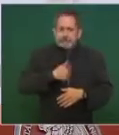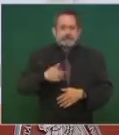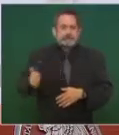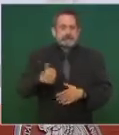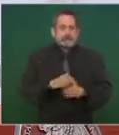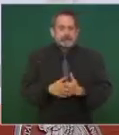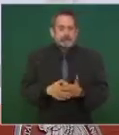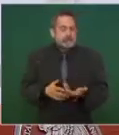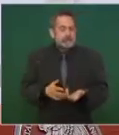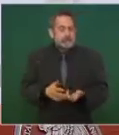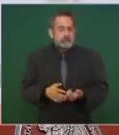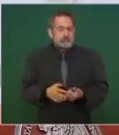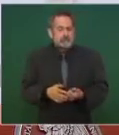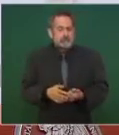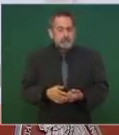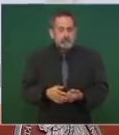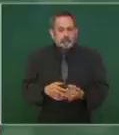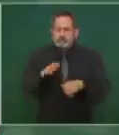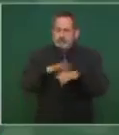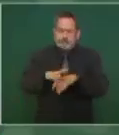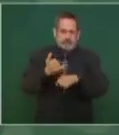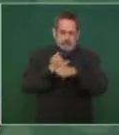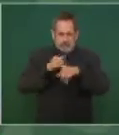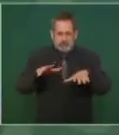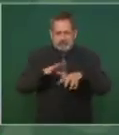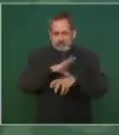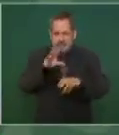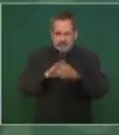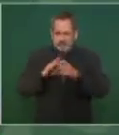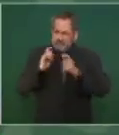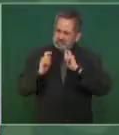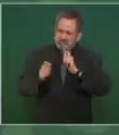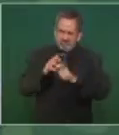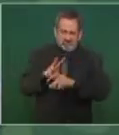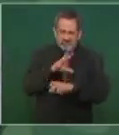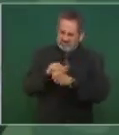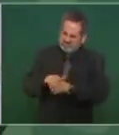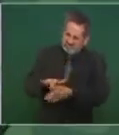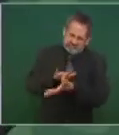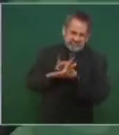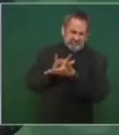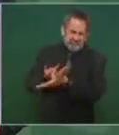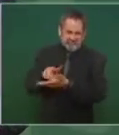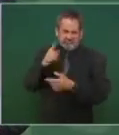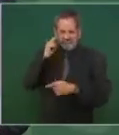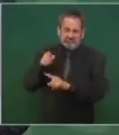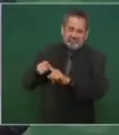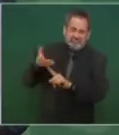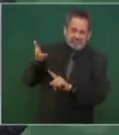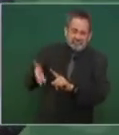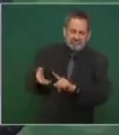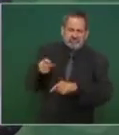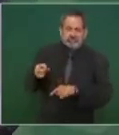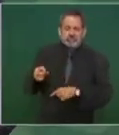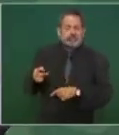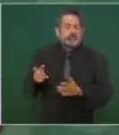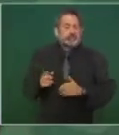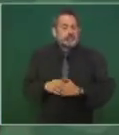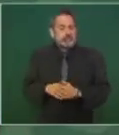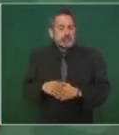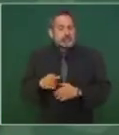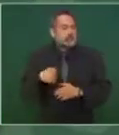Quien tiene más información y todo nuestro apoyo, todo nuestro respaldo, porque no